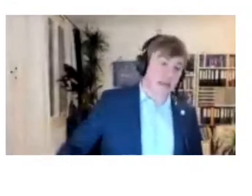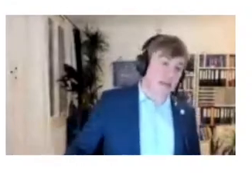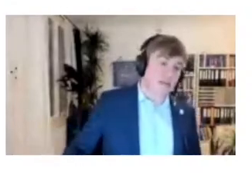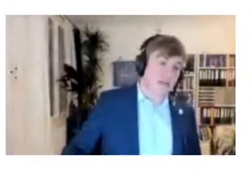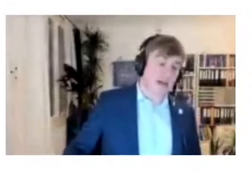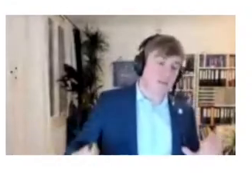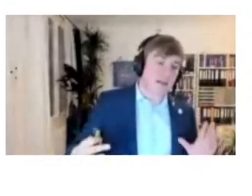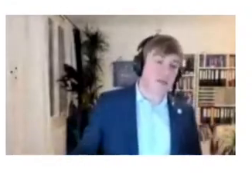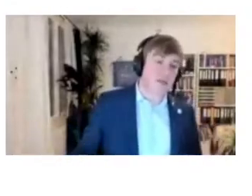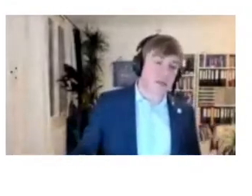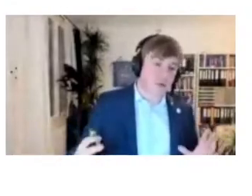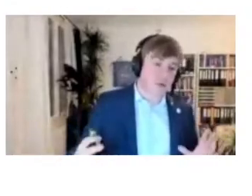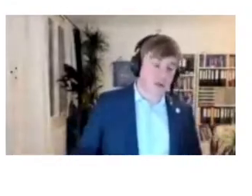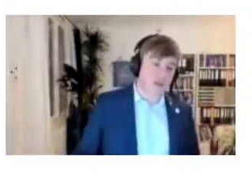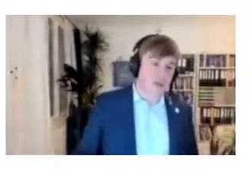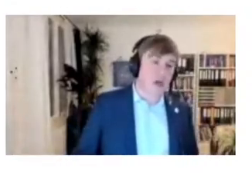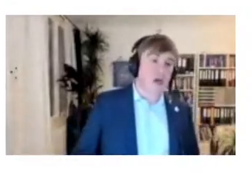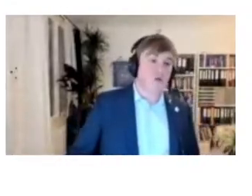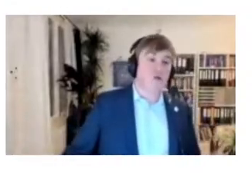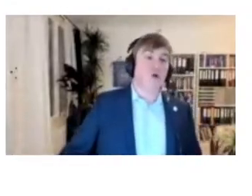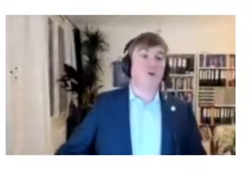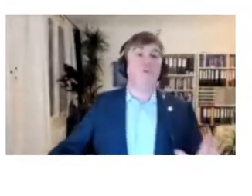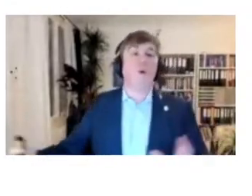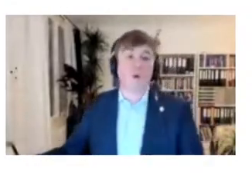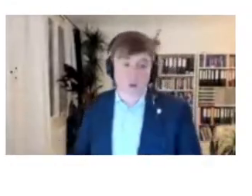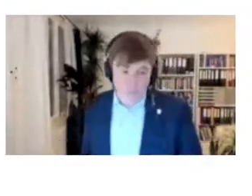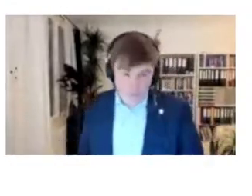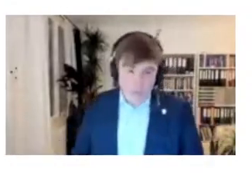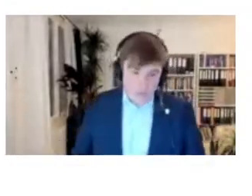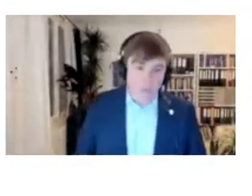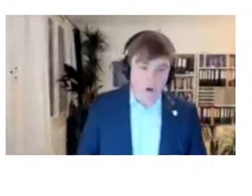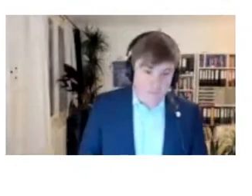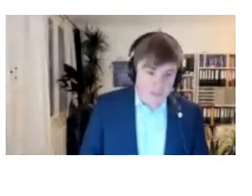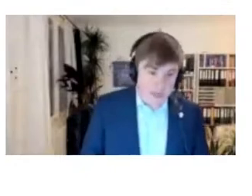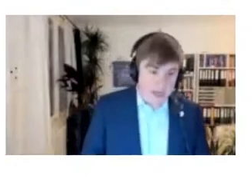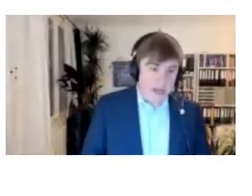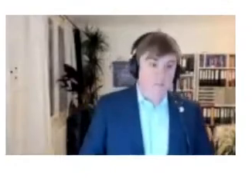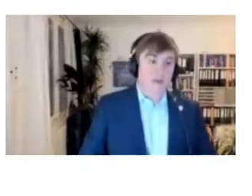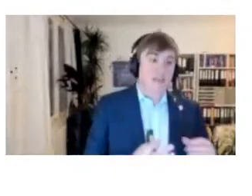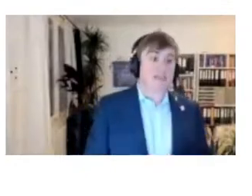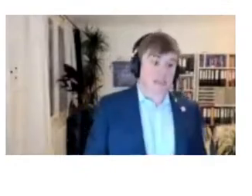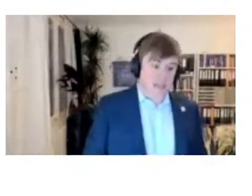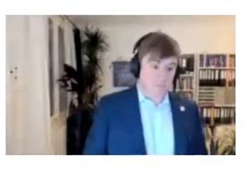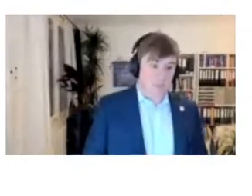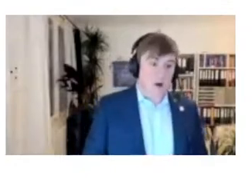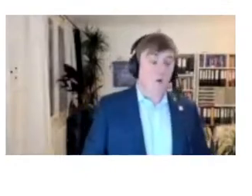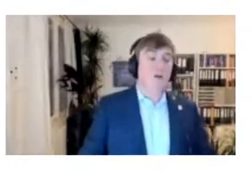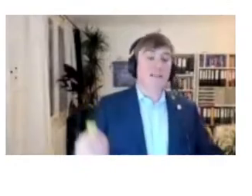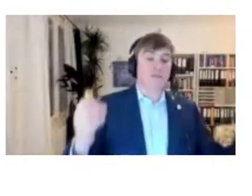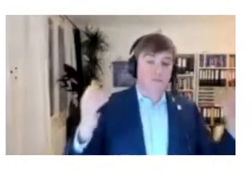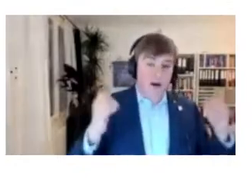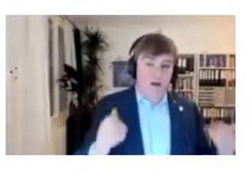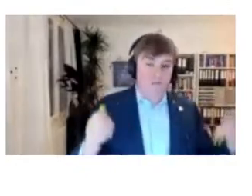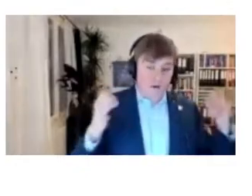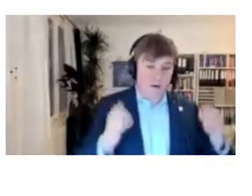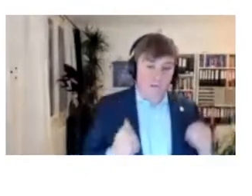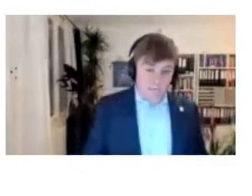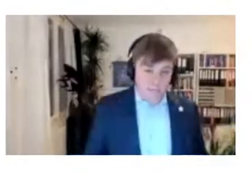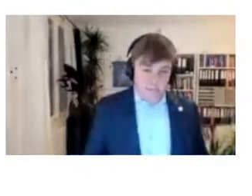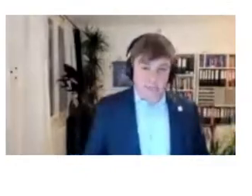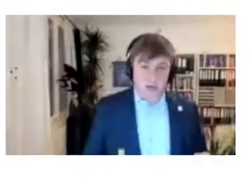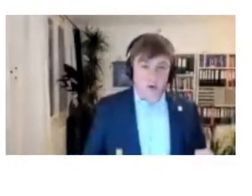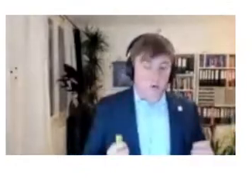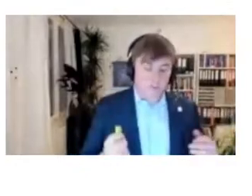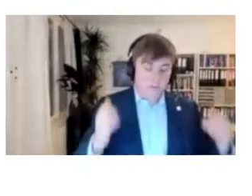sustain the administrative burden to join more than three programs. Basically, only the very, very